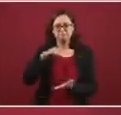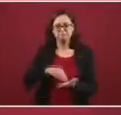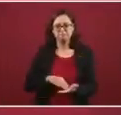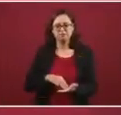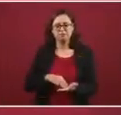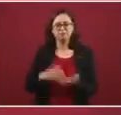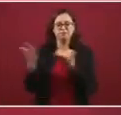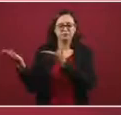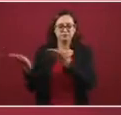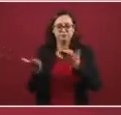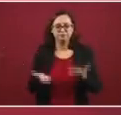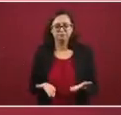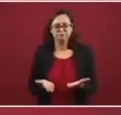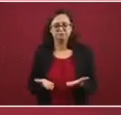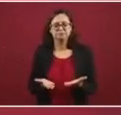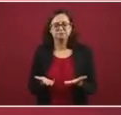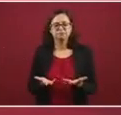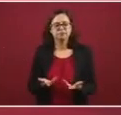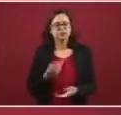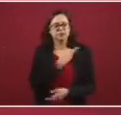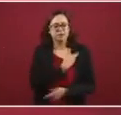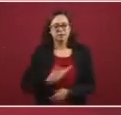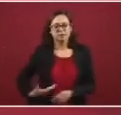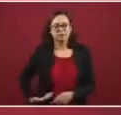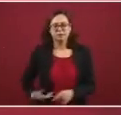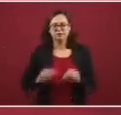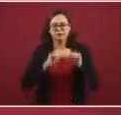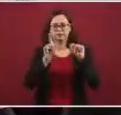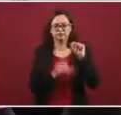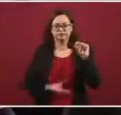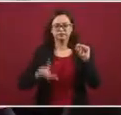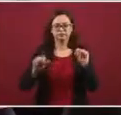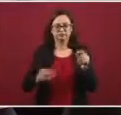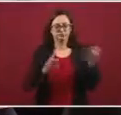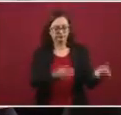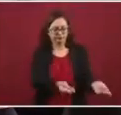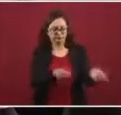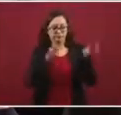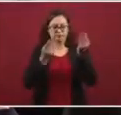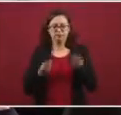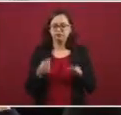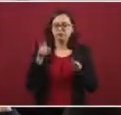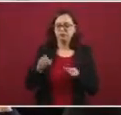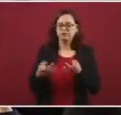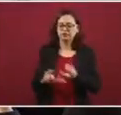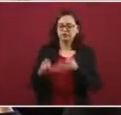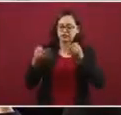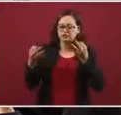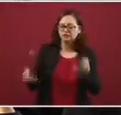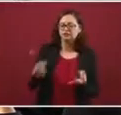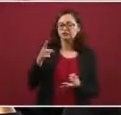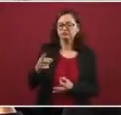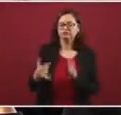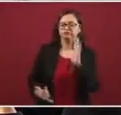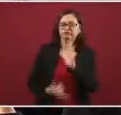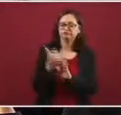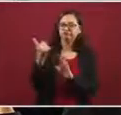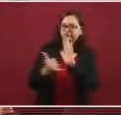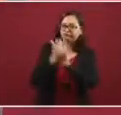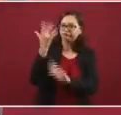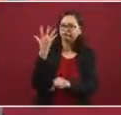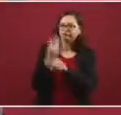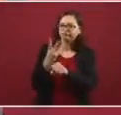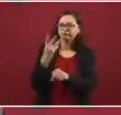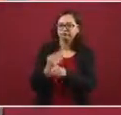vengo a recibir de manos del presidente de México el predio donde construiremos una nueva institución de educación